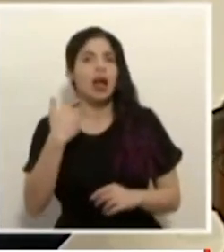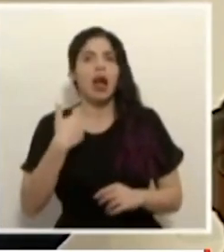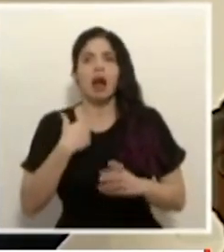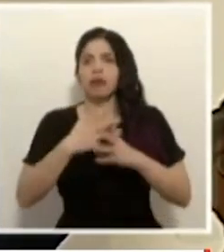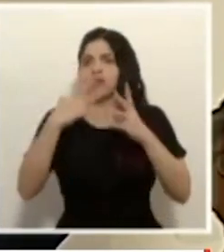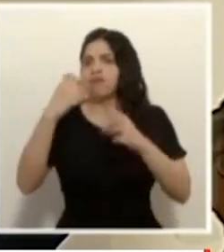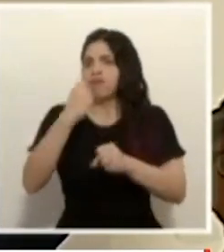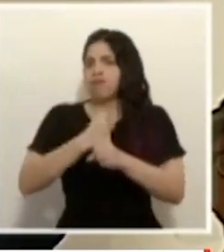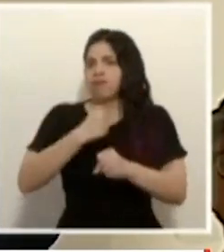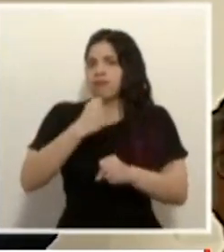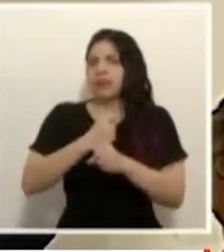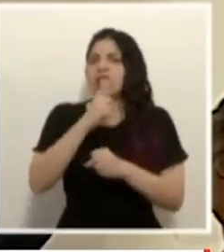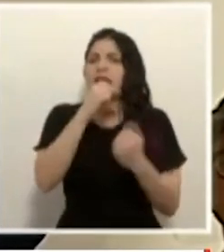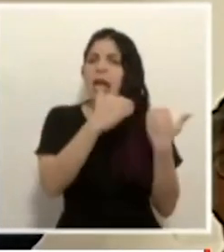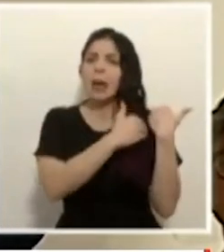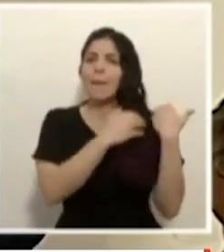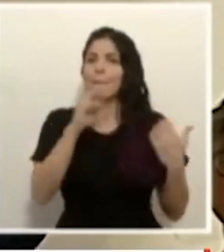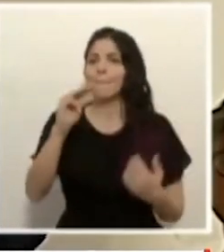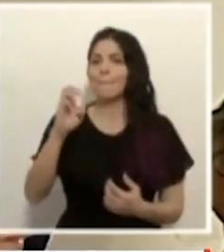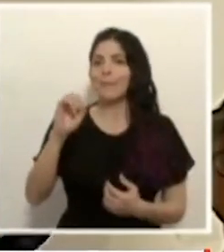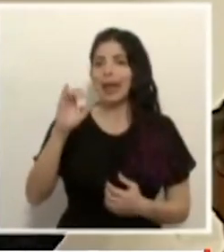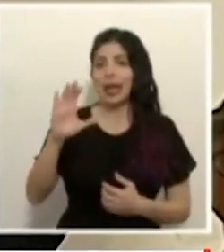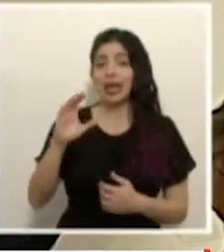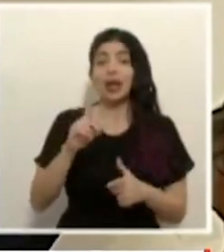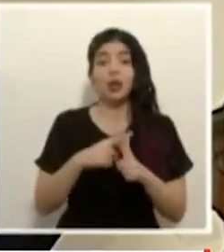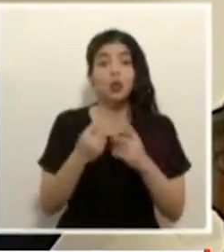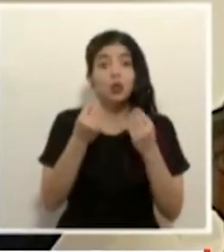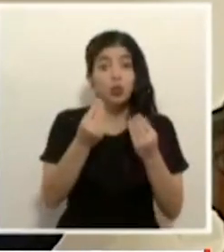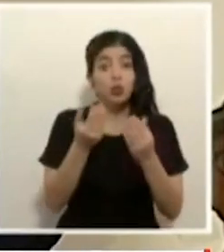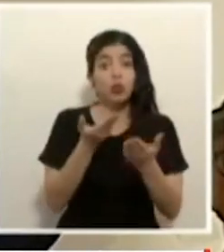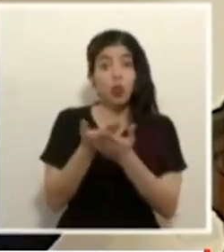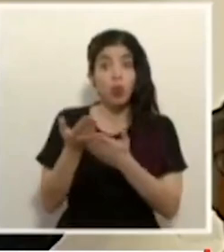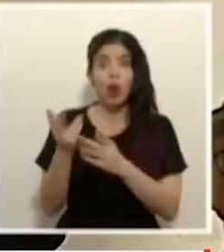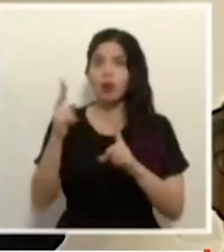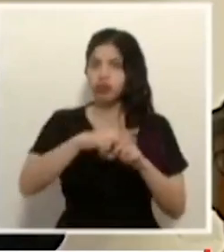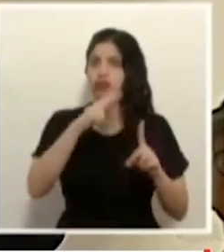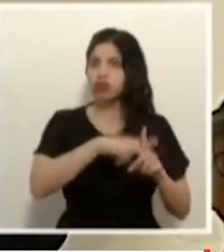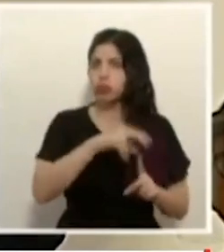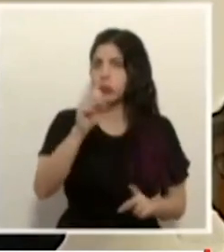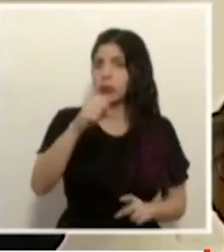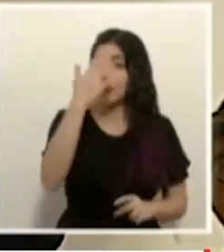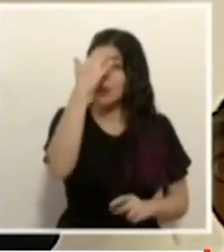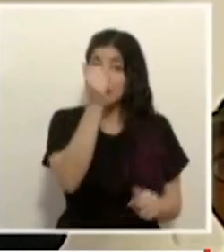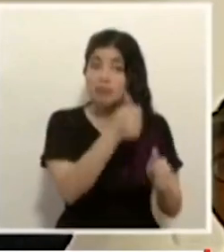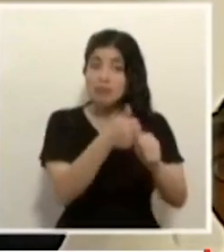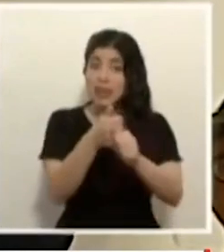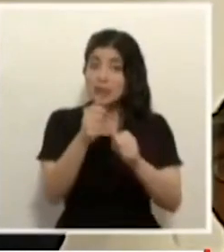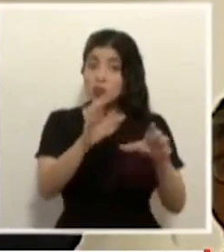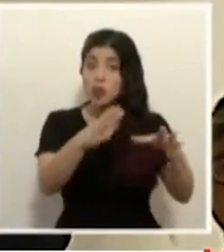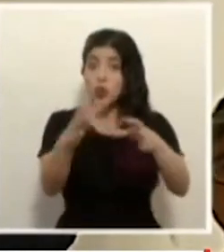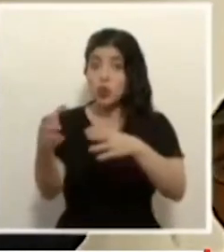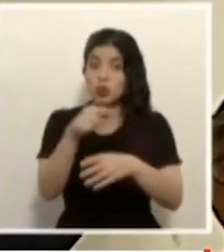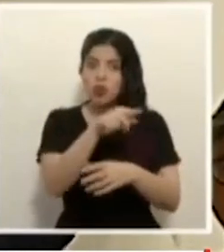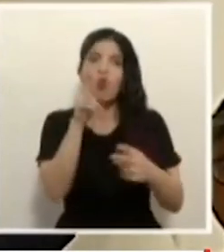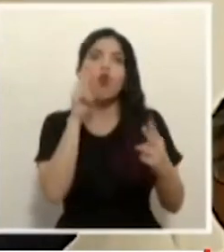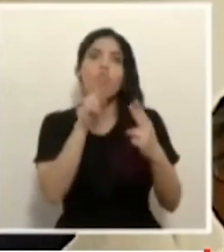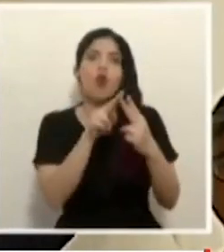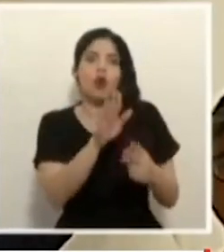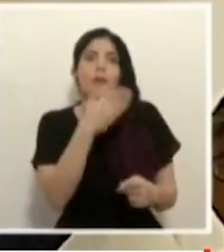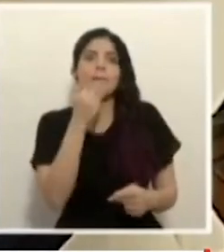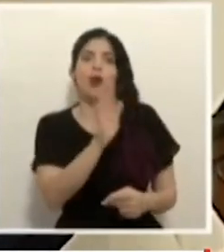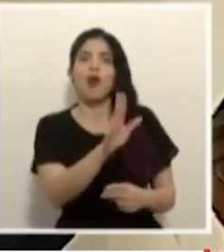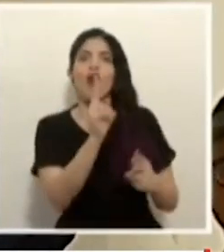trabajo del make entonces esas propuestas muchas son adoptadas porque ellos las personas de los sectores son quienes mejor conocen su actividad